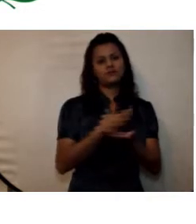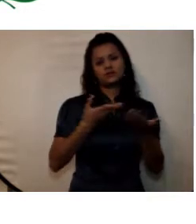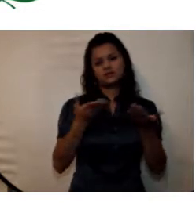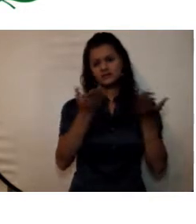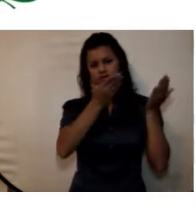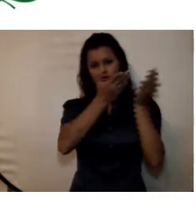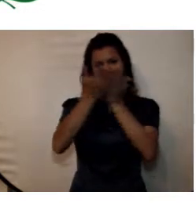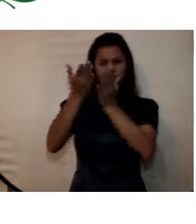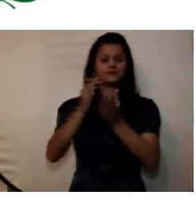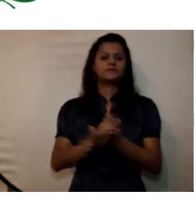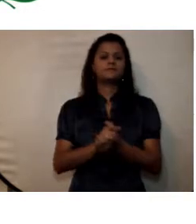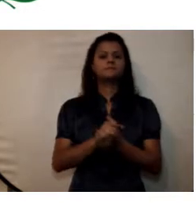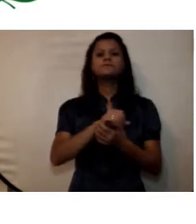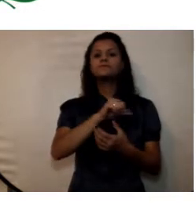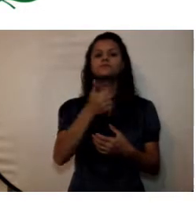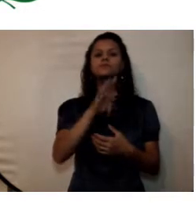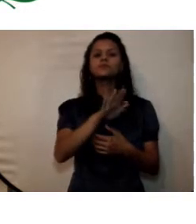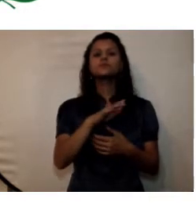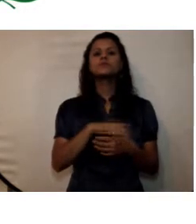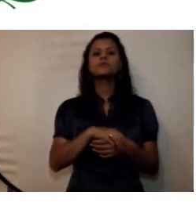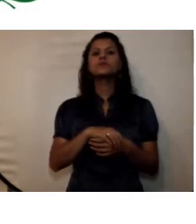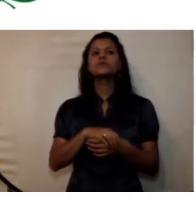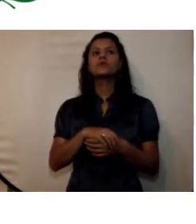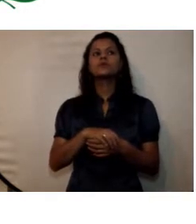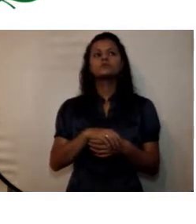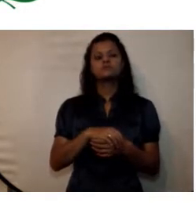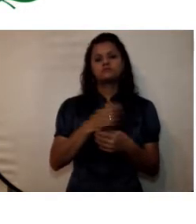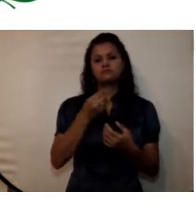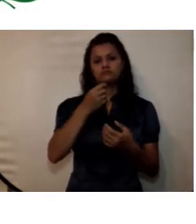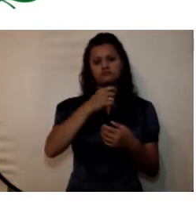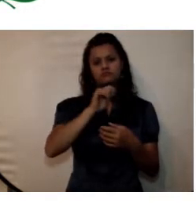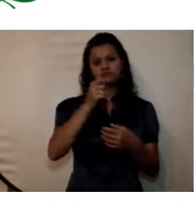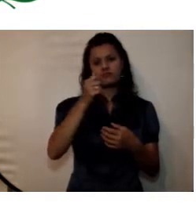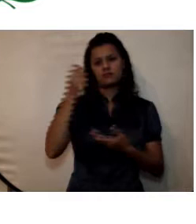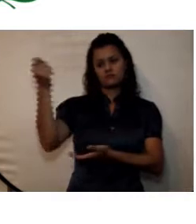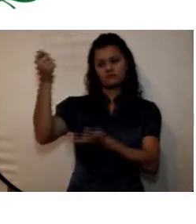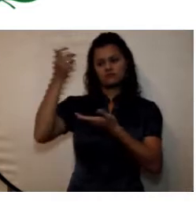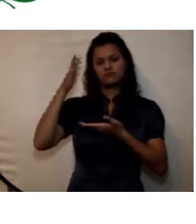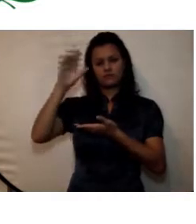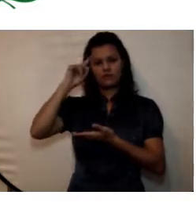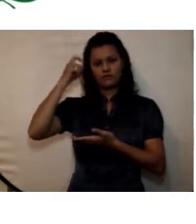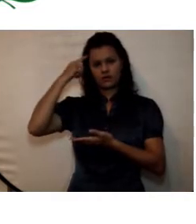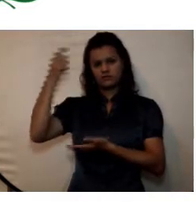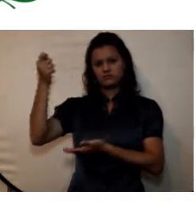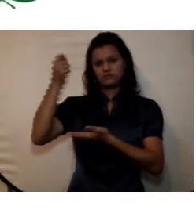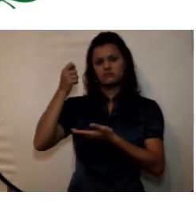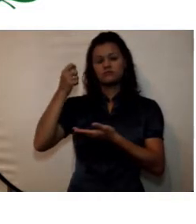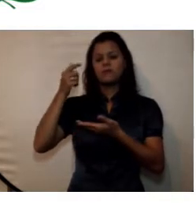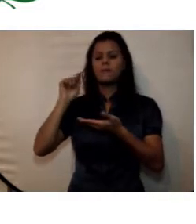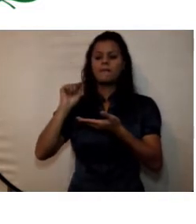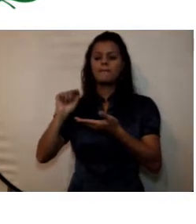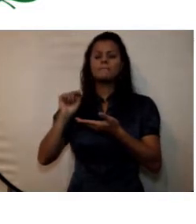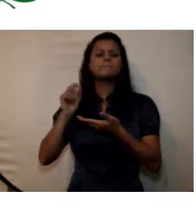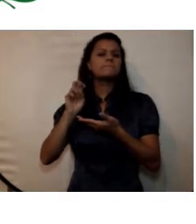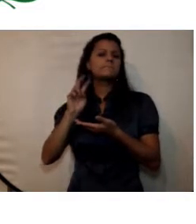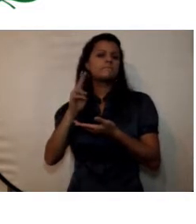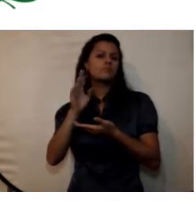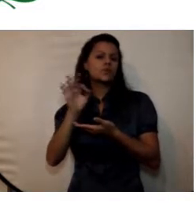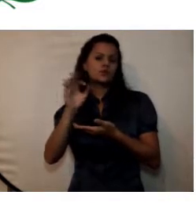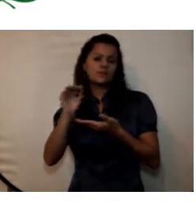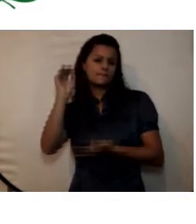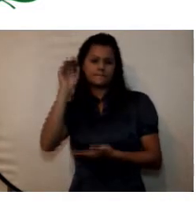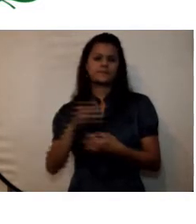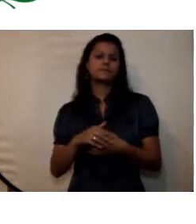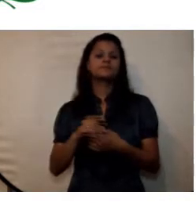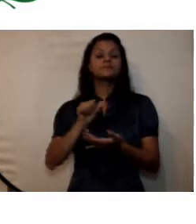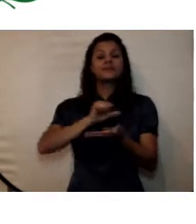transferencias de la nación que solo tuvo un incremento del 2% y en la parte de gastos pues